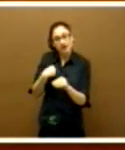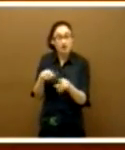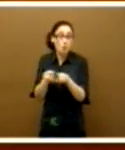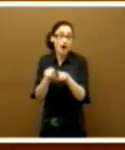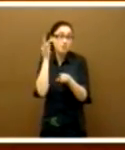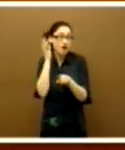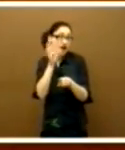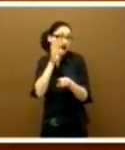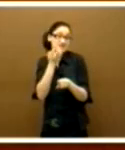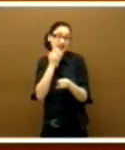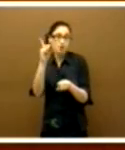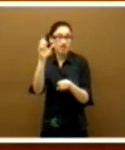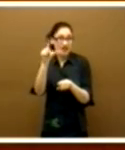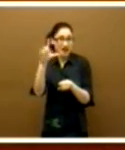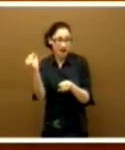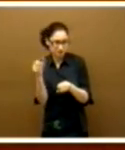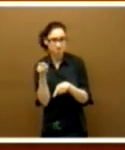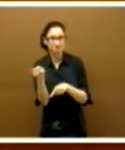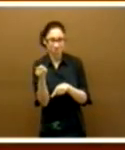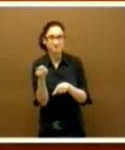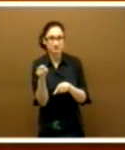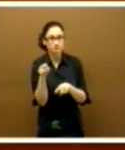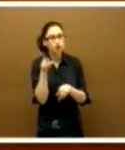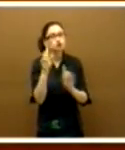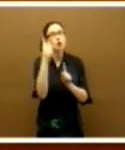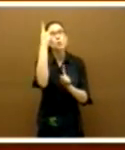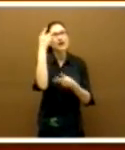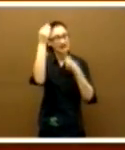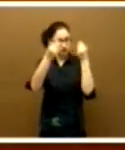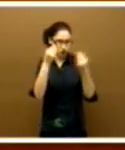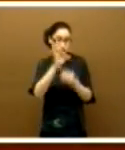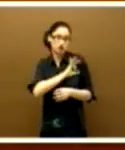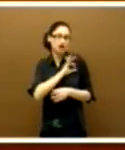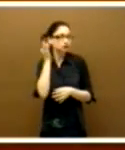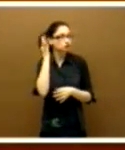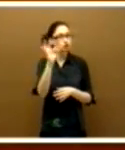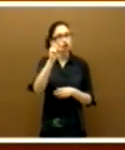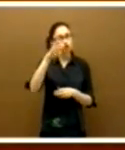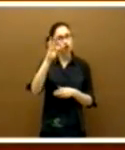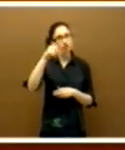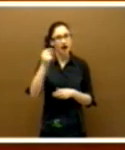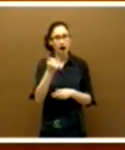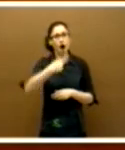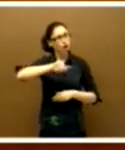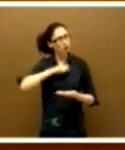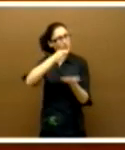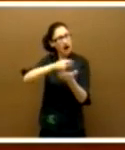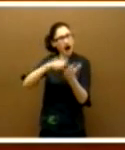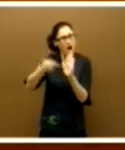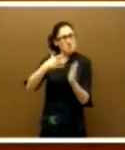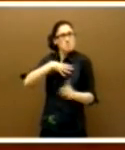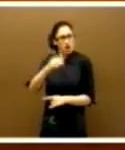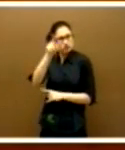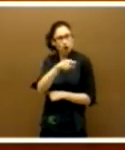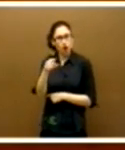nuestro país. Y solo una reflexión, señora Tortonda. Dice usted, ¿y vamos a poder pagar todo esto y cuánto le hemos